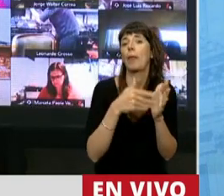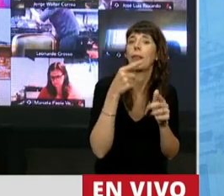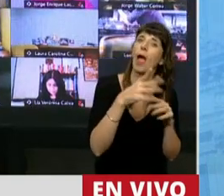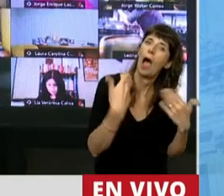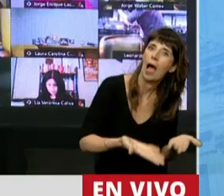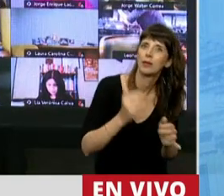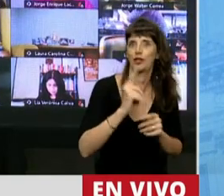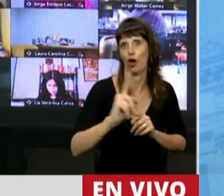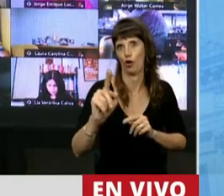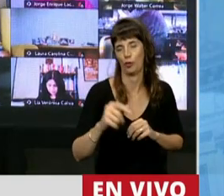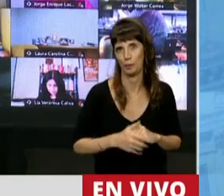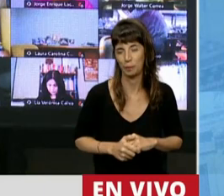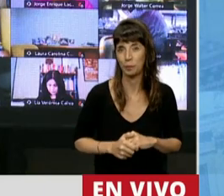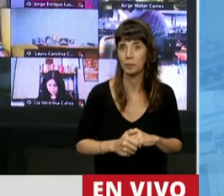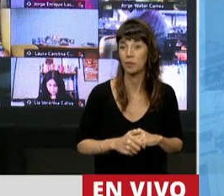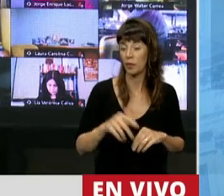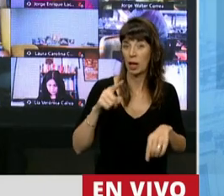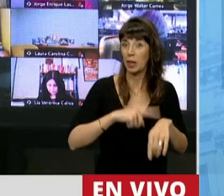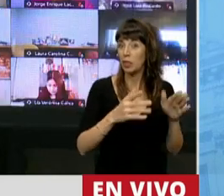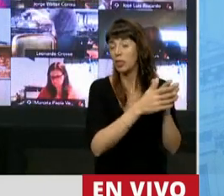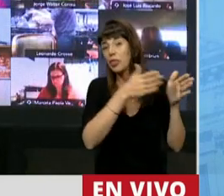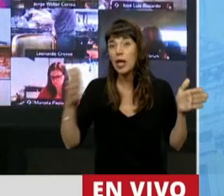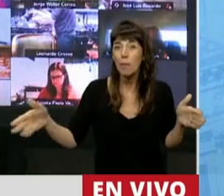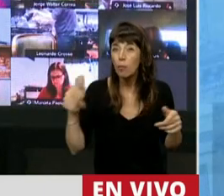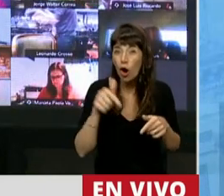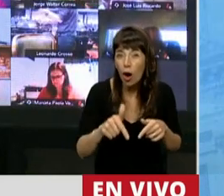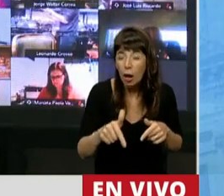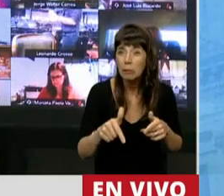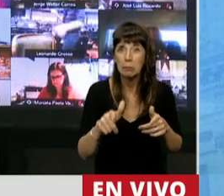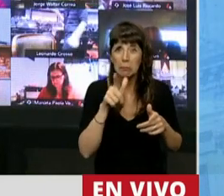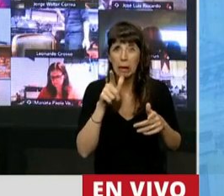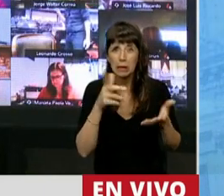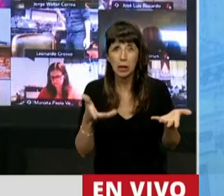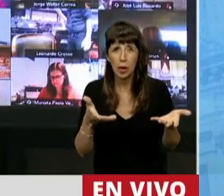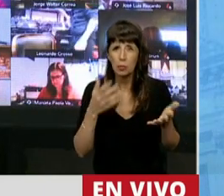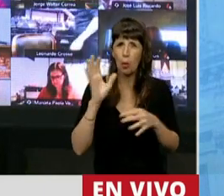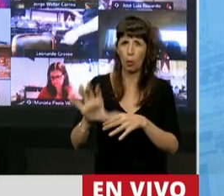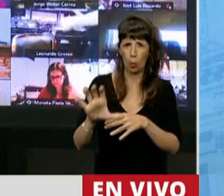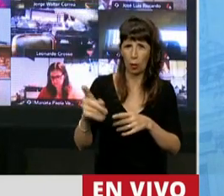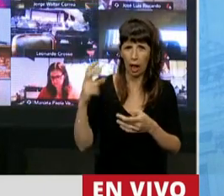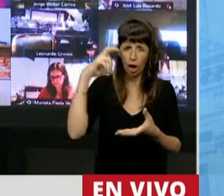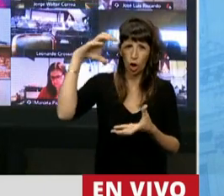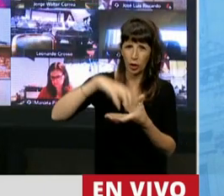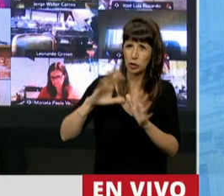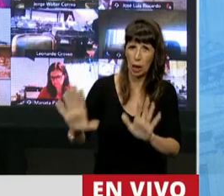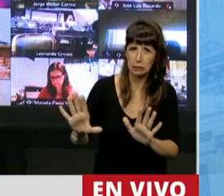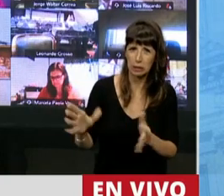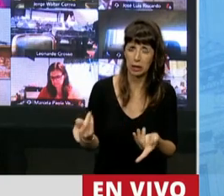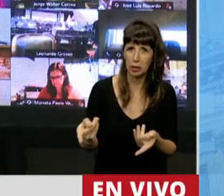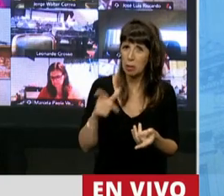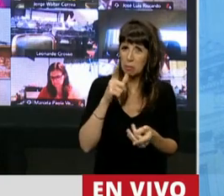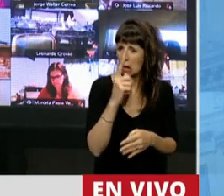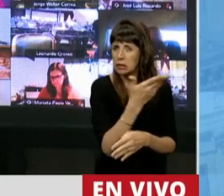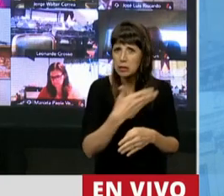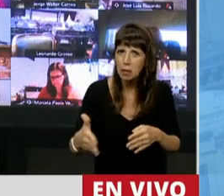Todo lo que se ha montado durante este tiempo ha sido una farsa para cerrar el Congreso. Ha sido todo para que